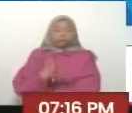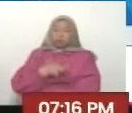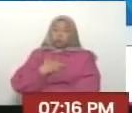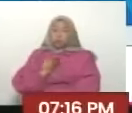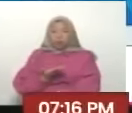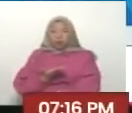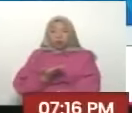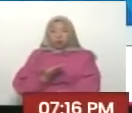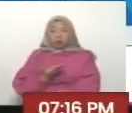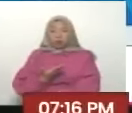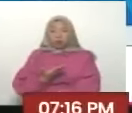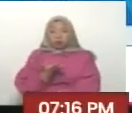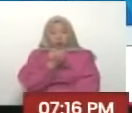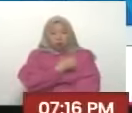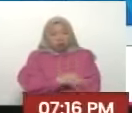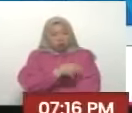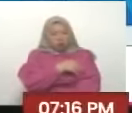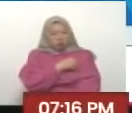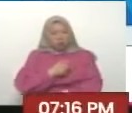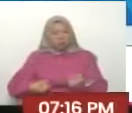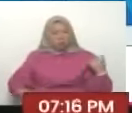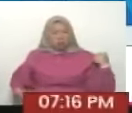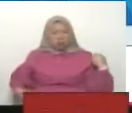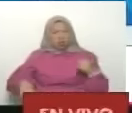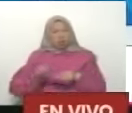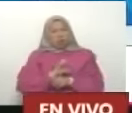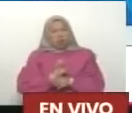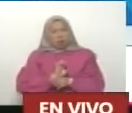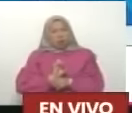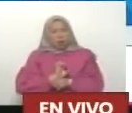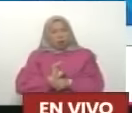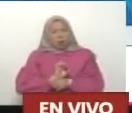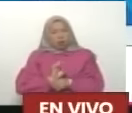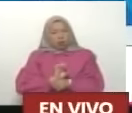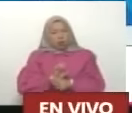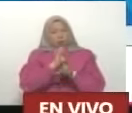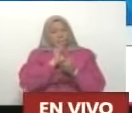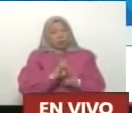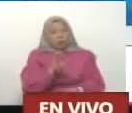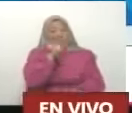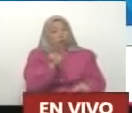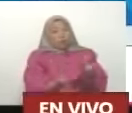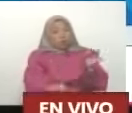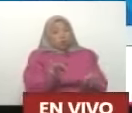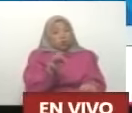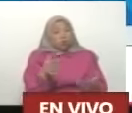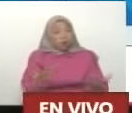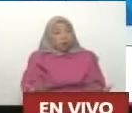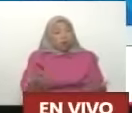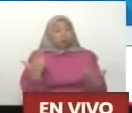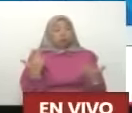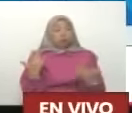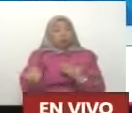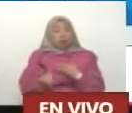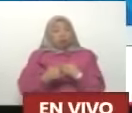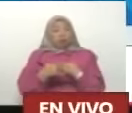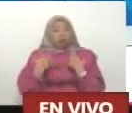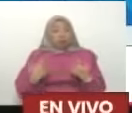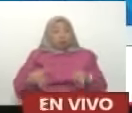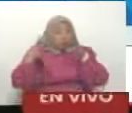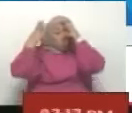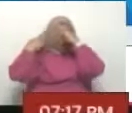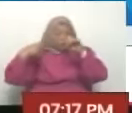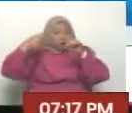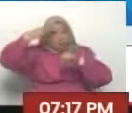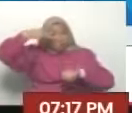solo este señor que tiene que responder ante la justicia Daniel Novoa se atrevió a asaltar el